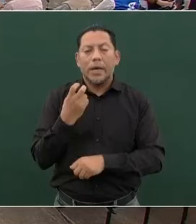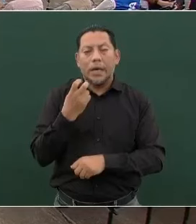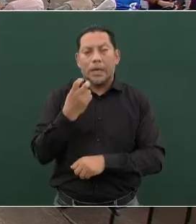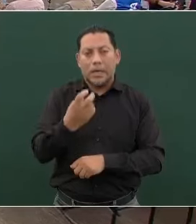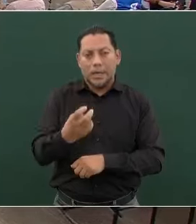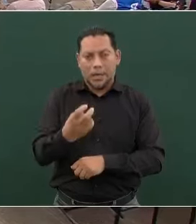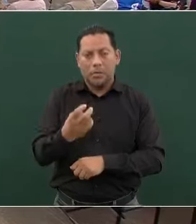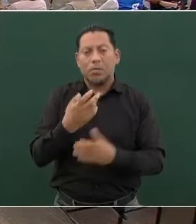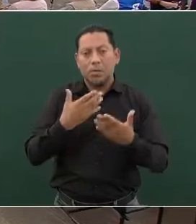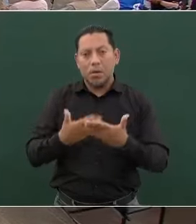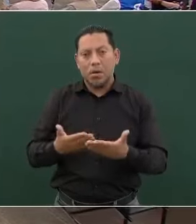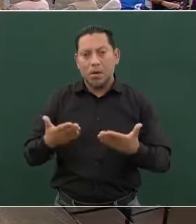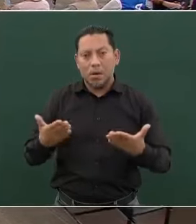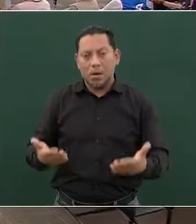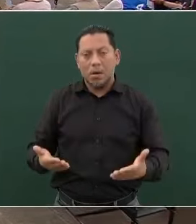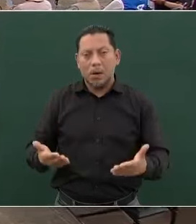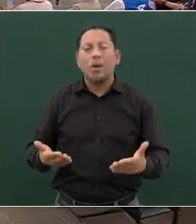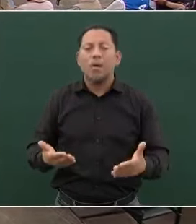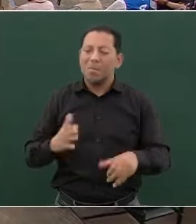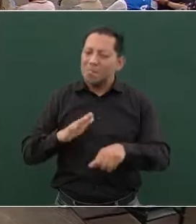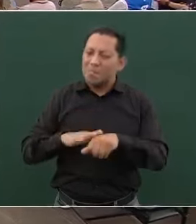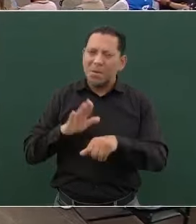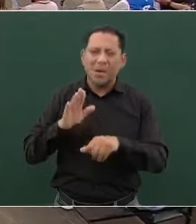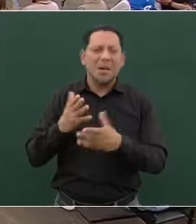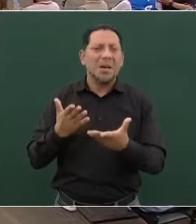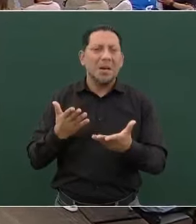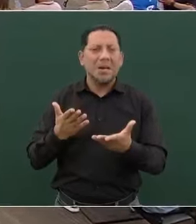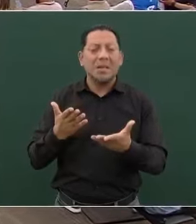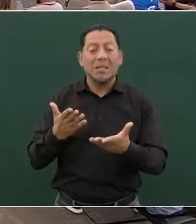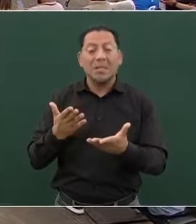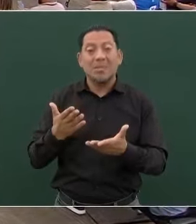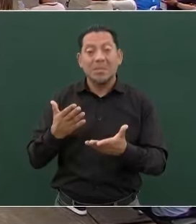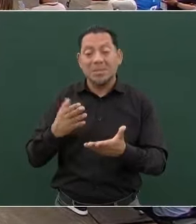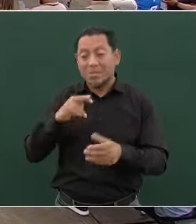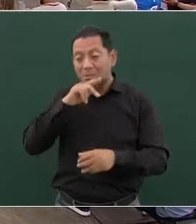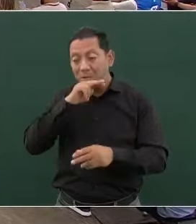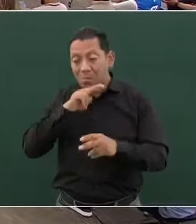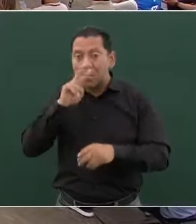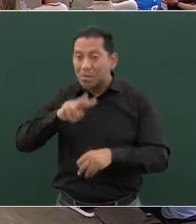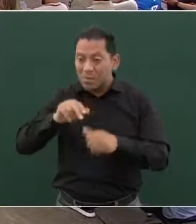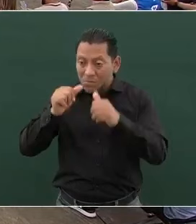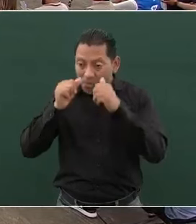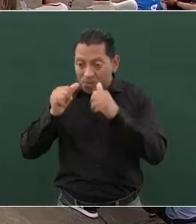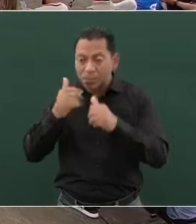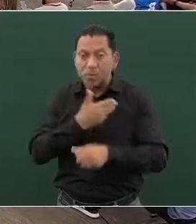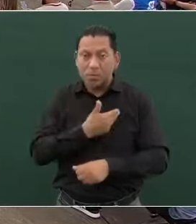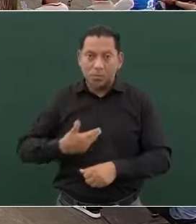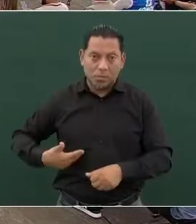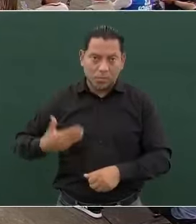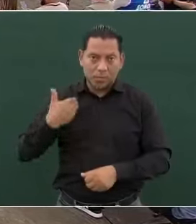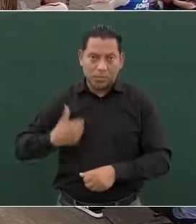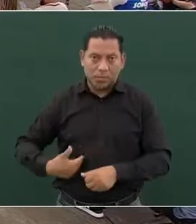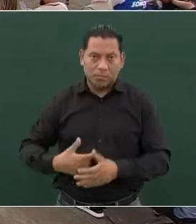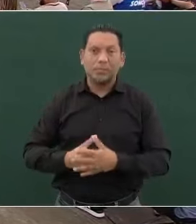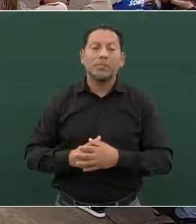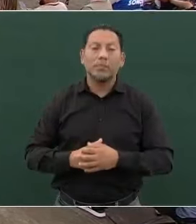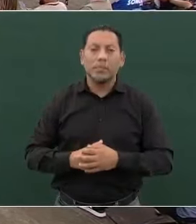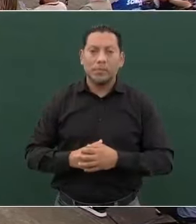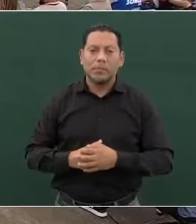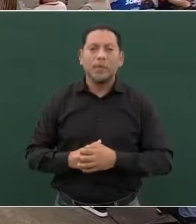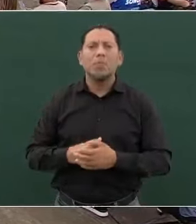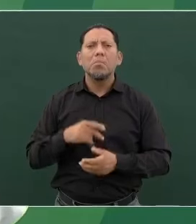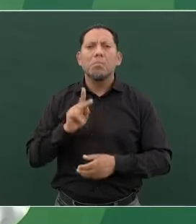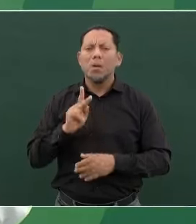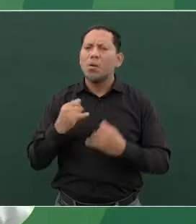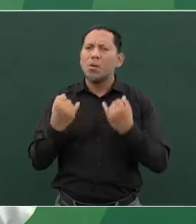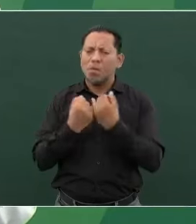más me preocupa como presidente. Pero